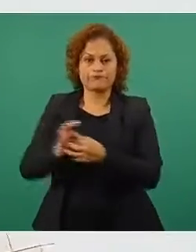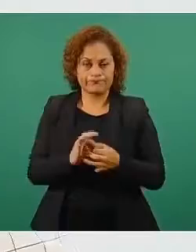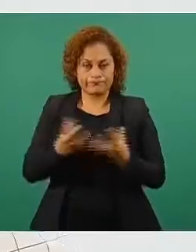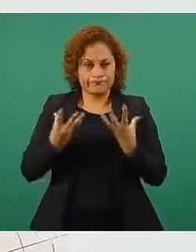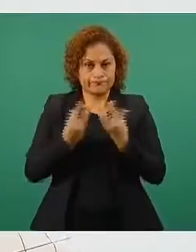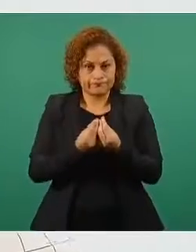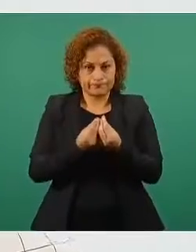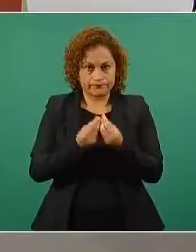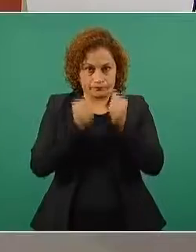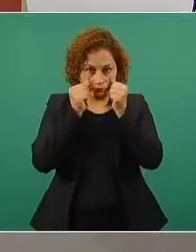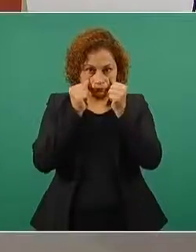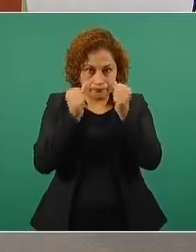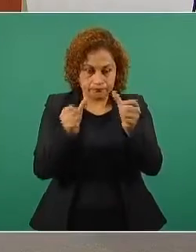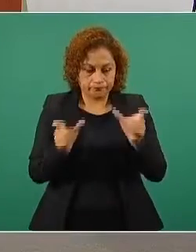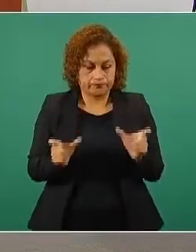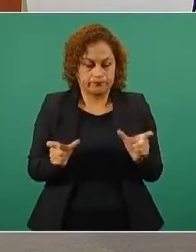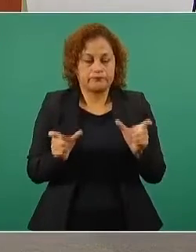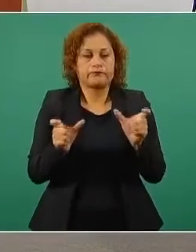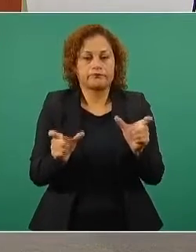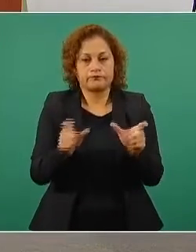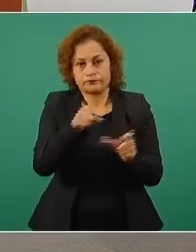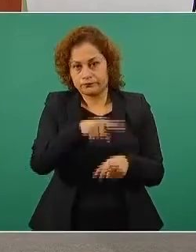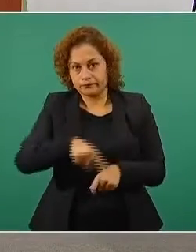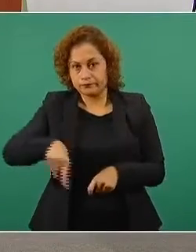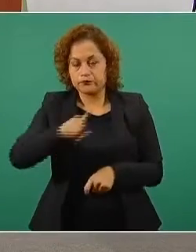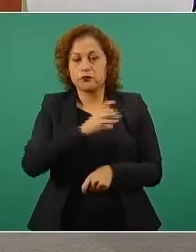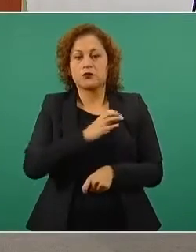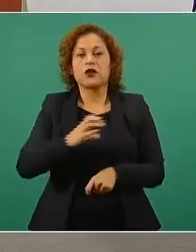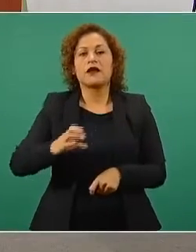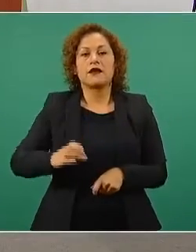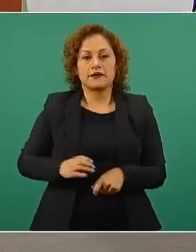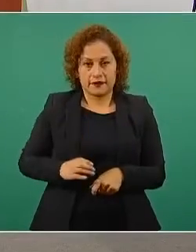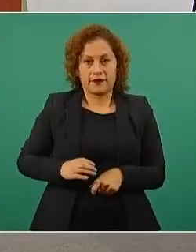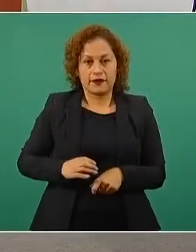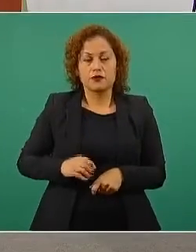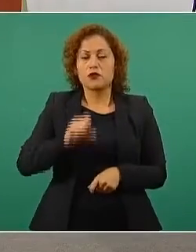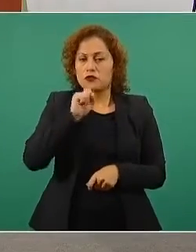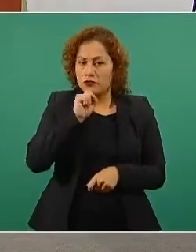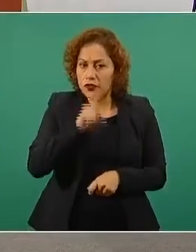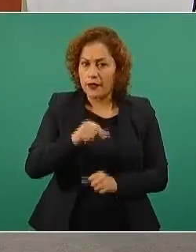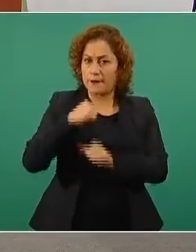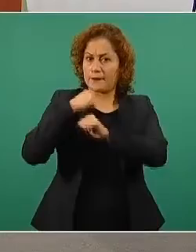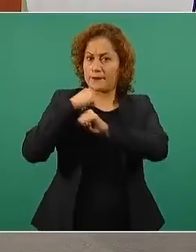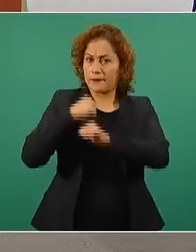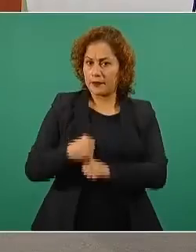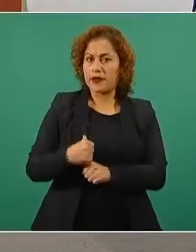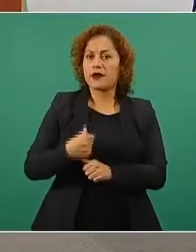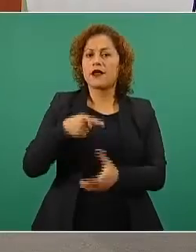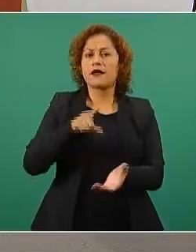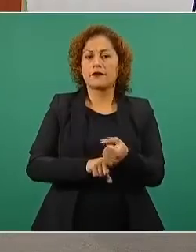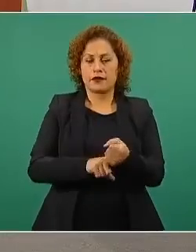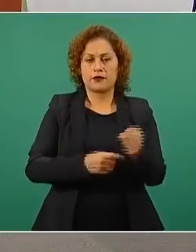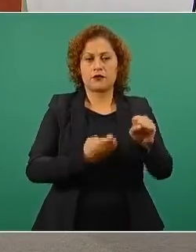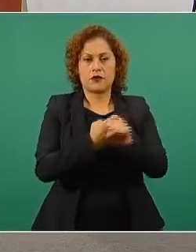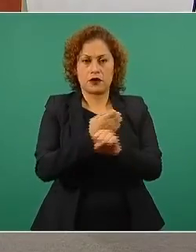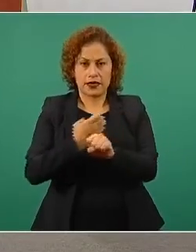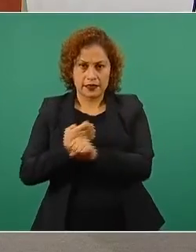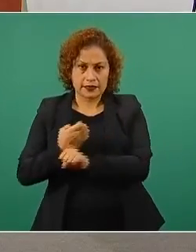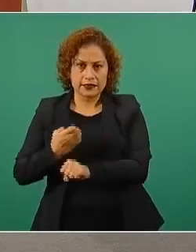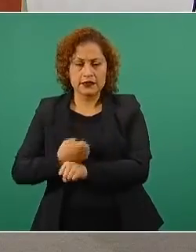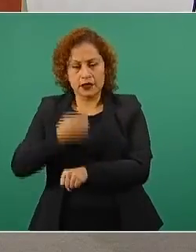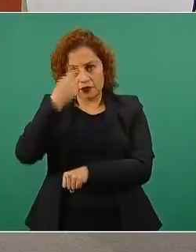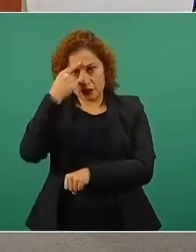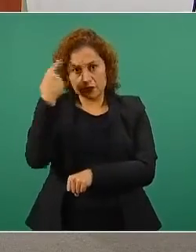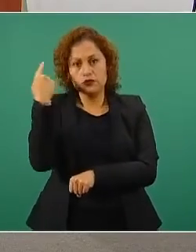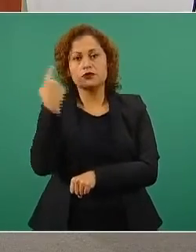trabajando en conjunto con los gobiernos locales a favor de su seguridad. Reiterar que